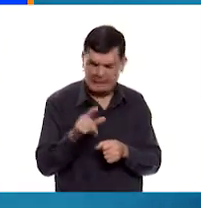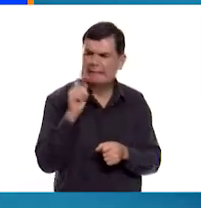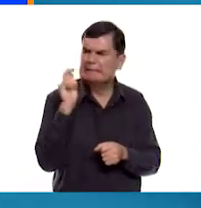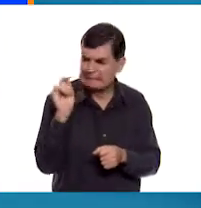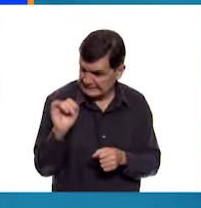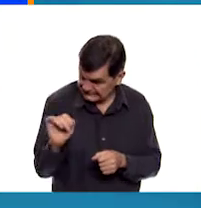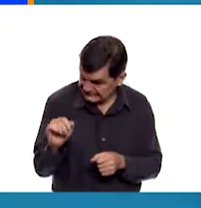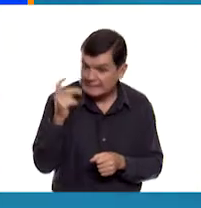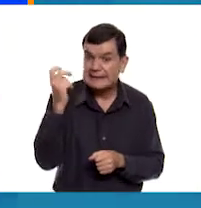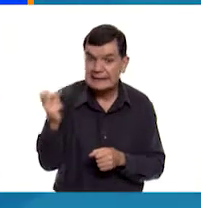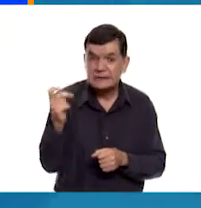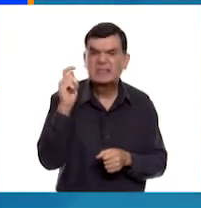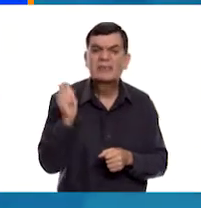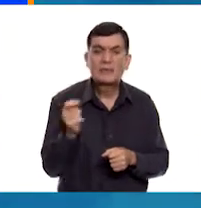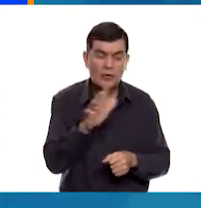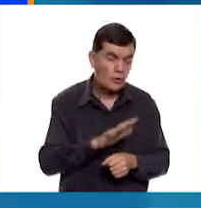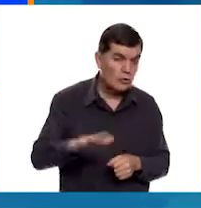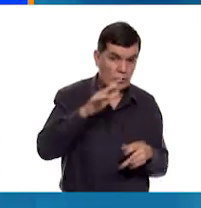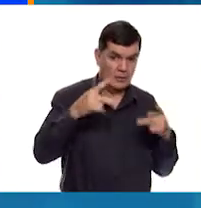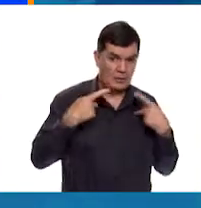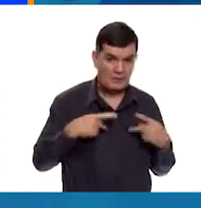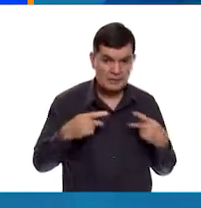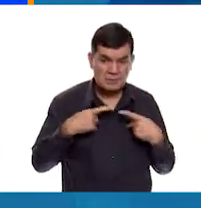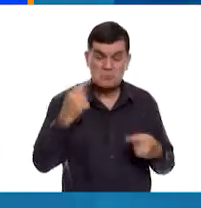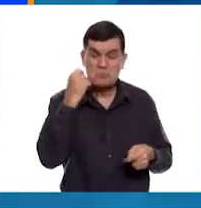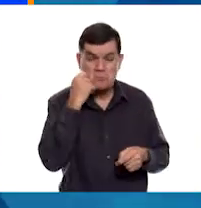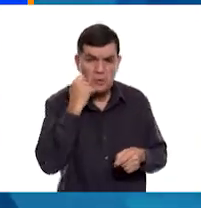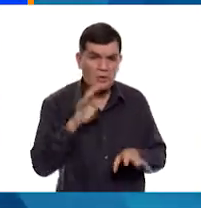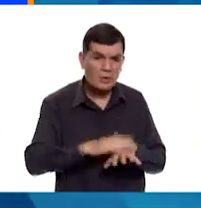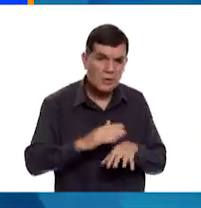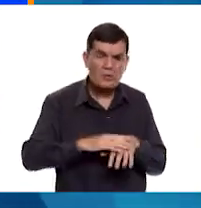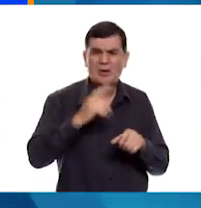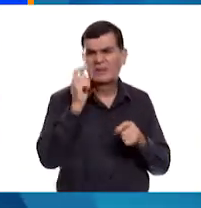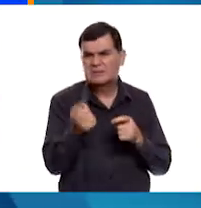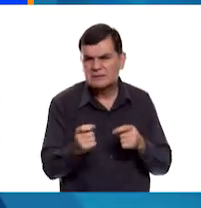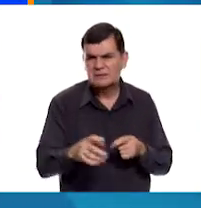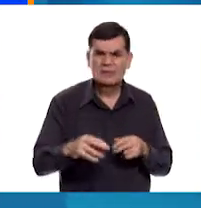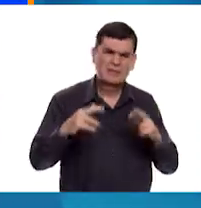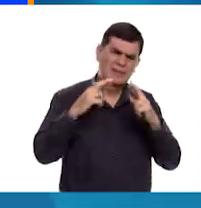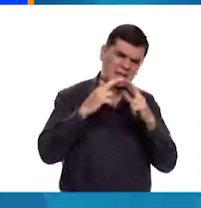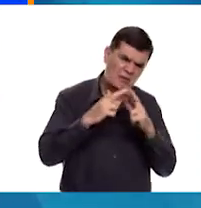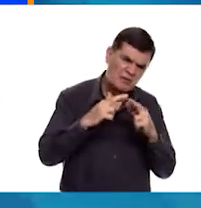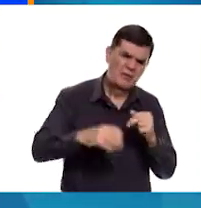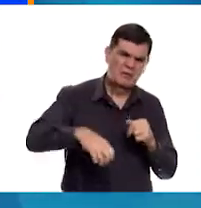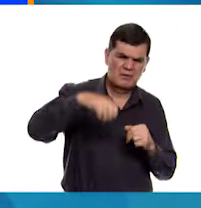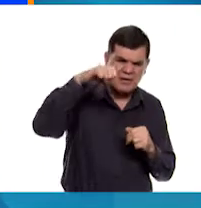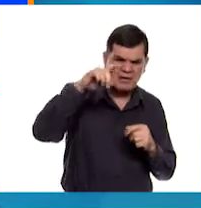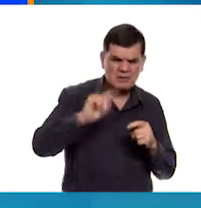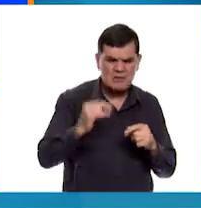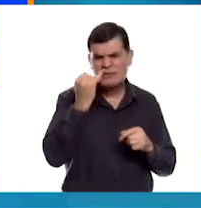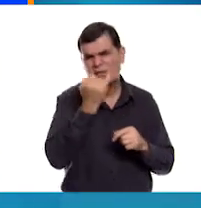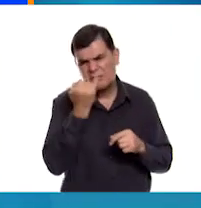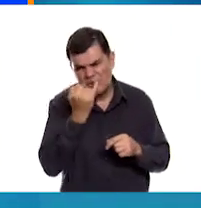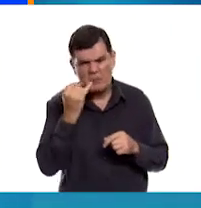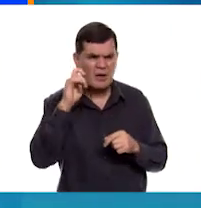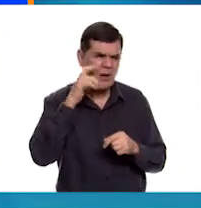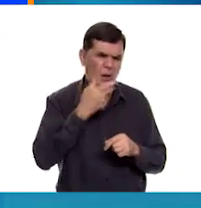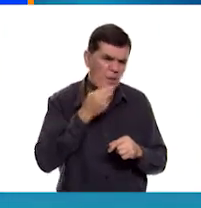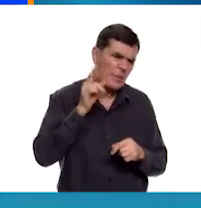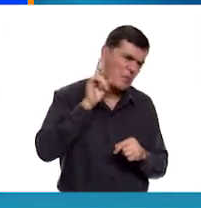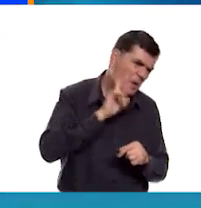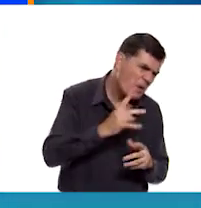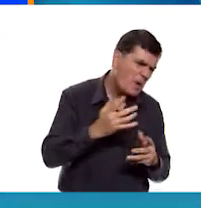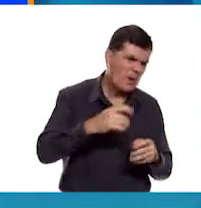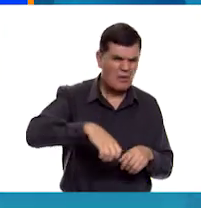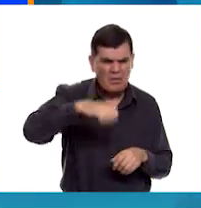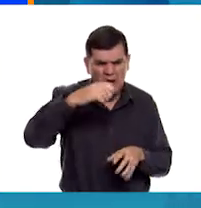decir que todas las personas, sin importar sus rasgos, religión, idioma, sexo, edad